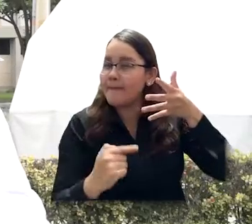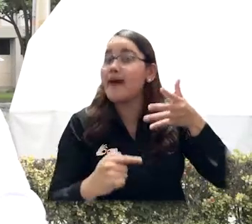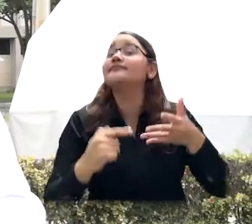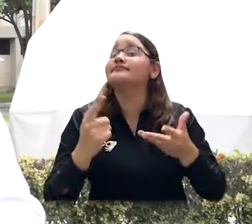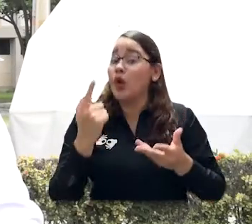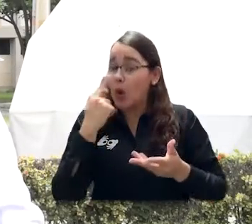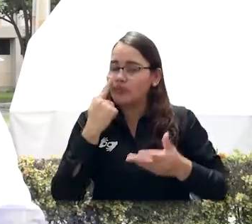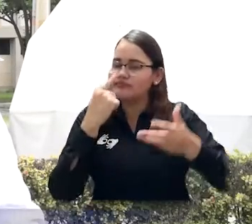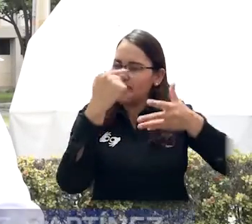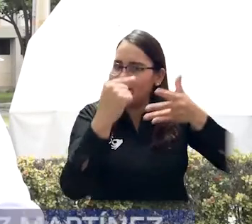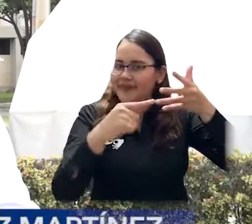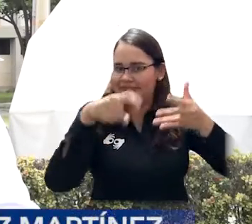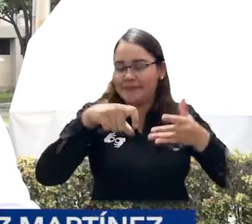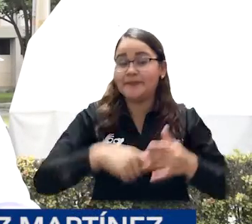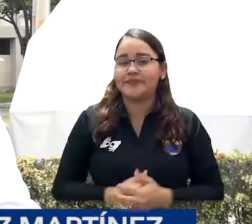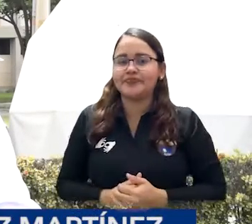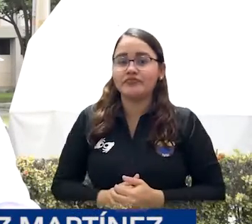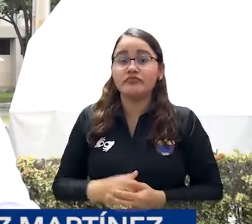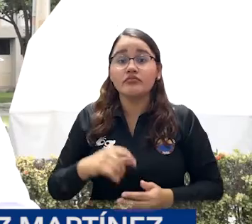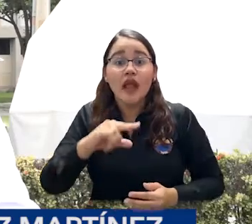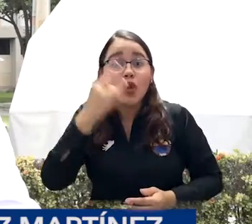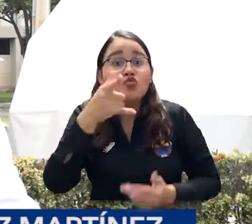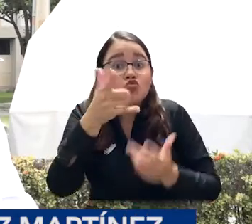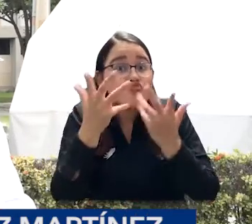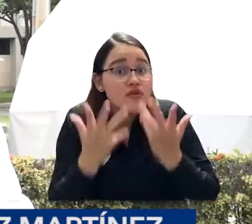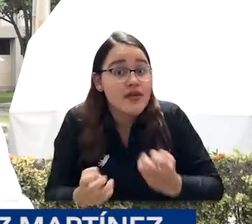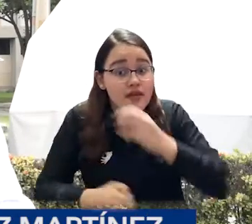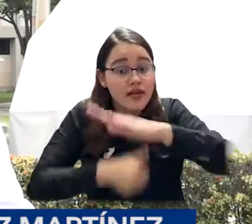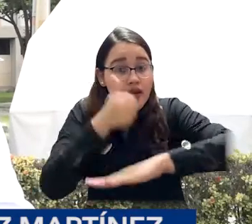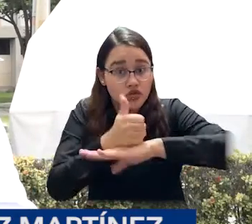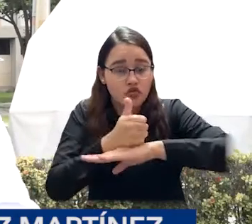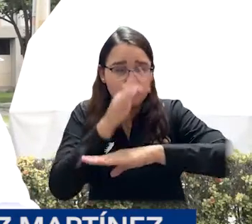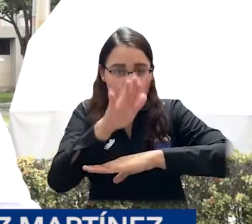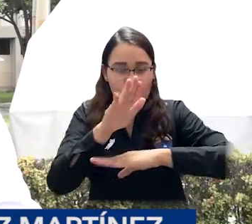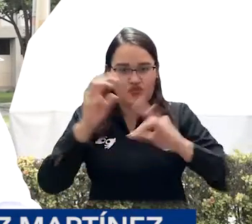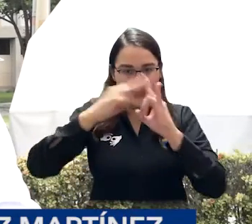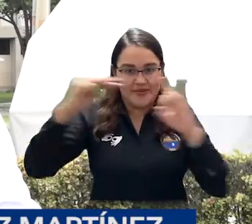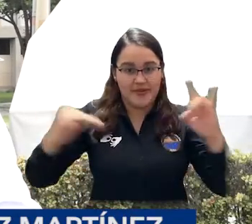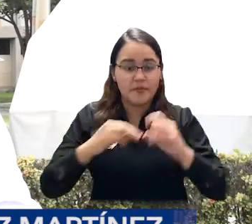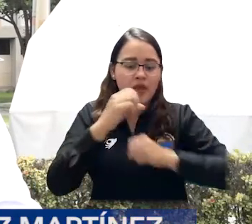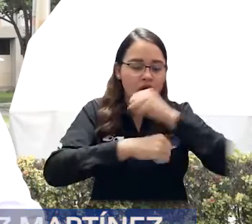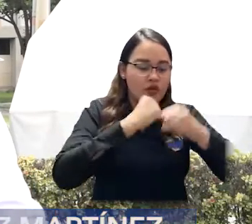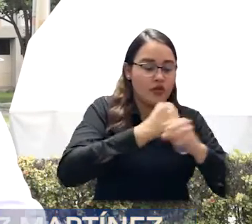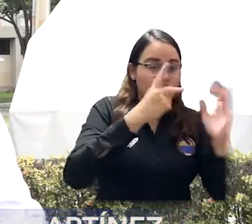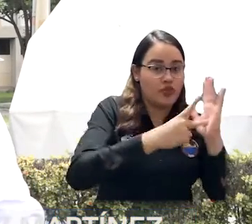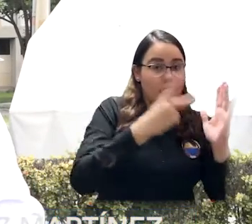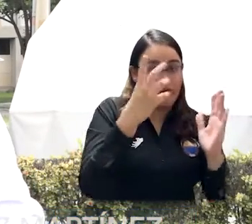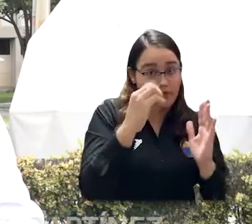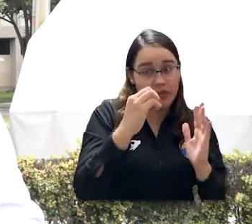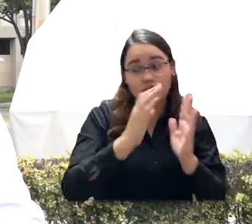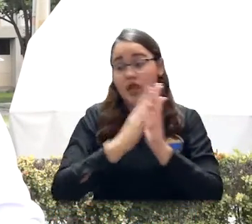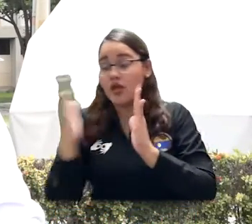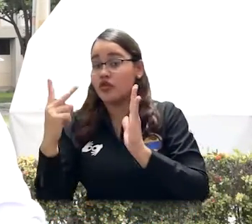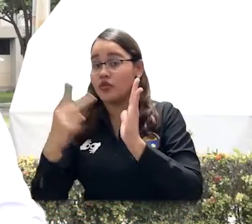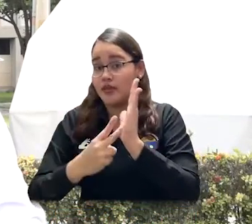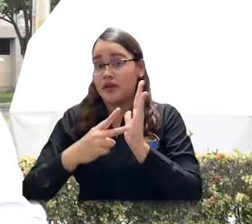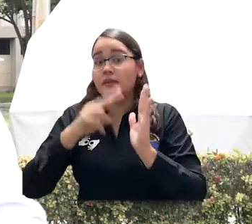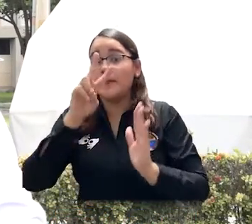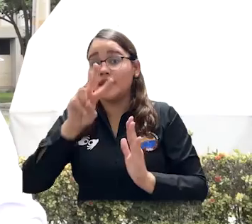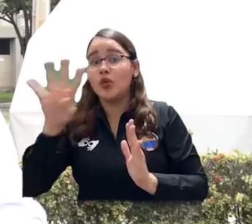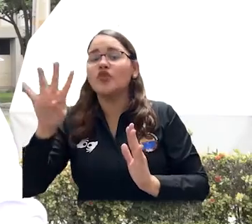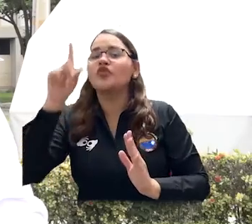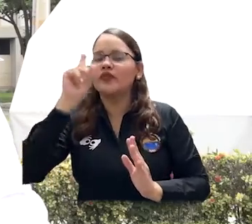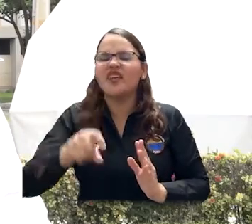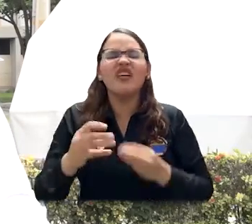si estás interesado en participar en este proceso de consulta para aspirar al cargo de rector de la Universidad del Magdalena para el periodo 2020